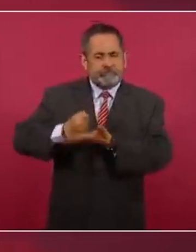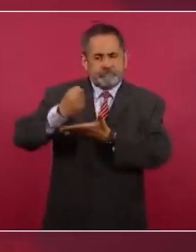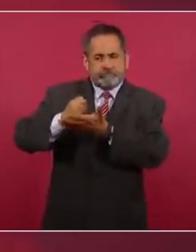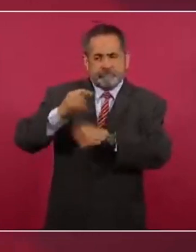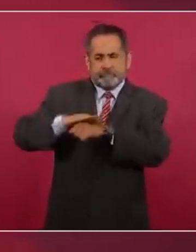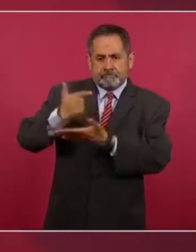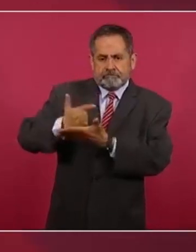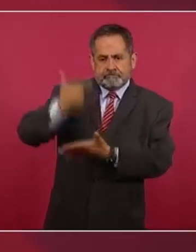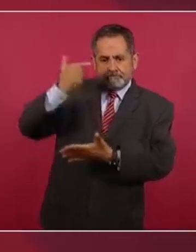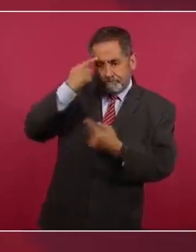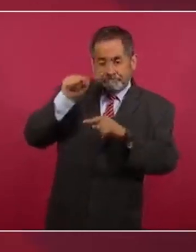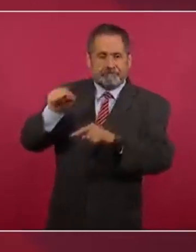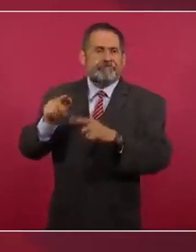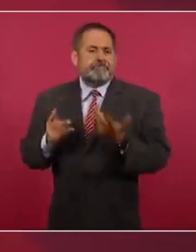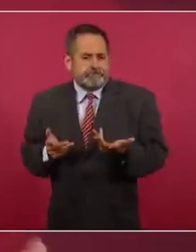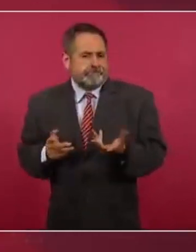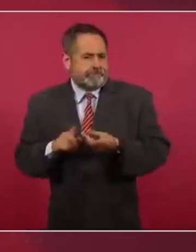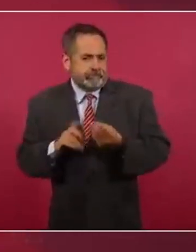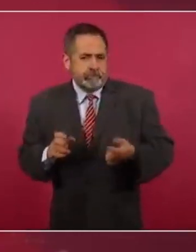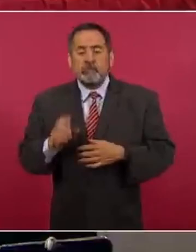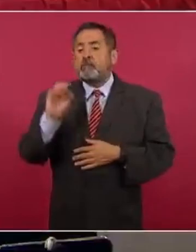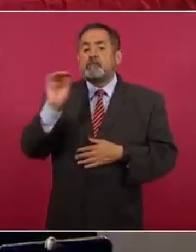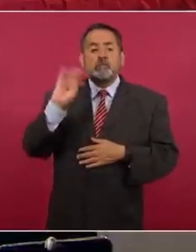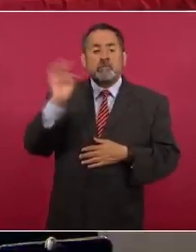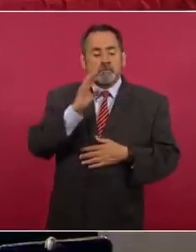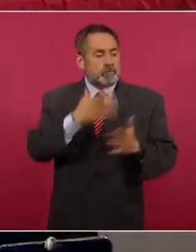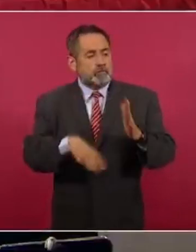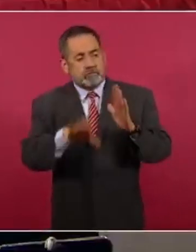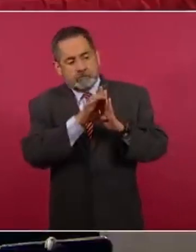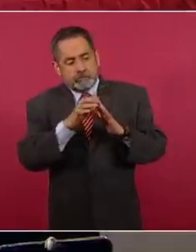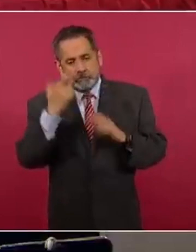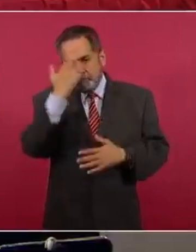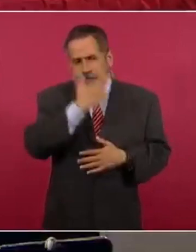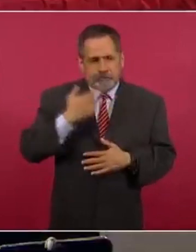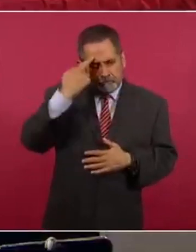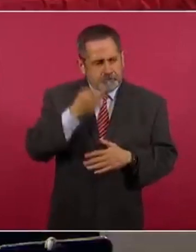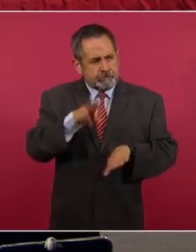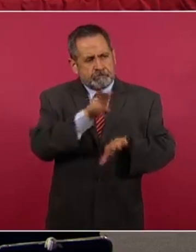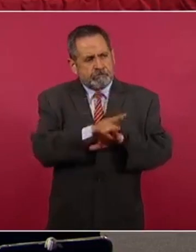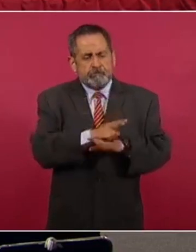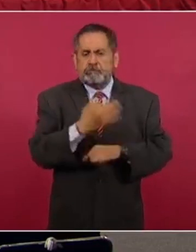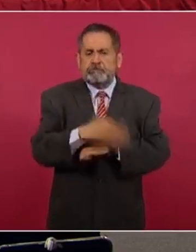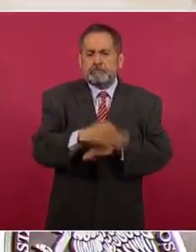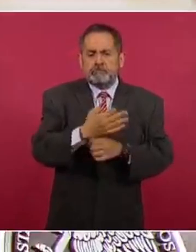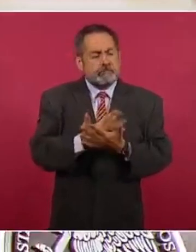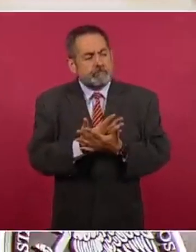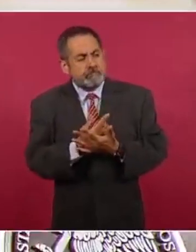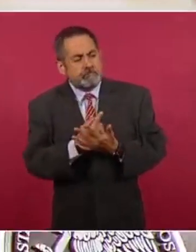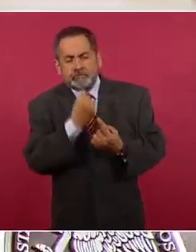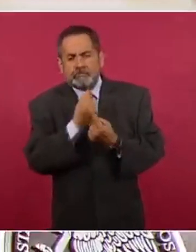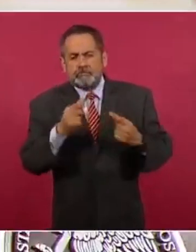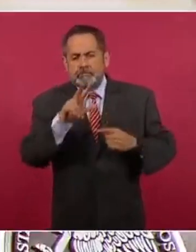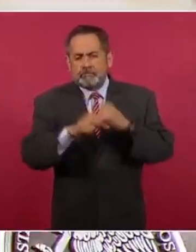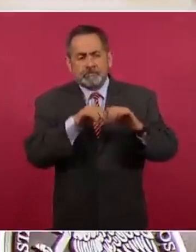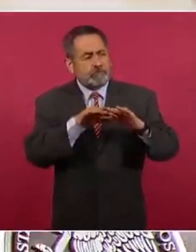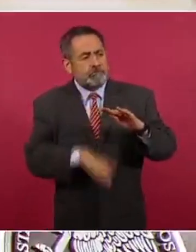áreas para la atención de observación hospitalaria para menores de edad en las áreas